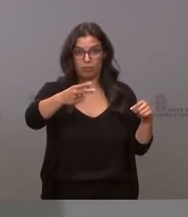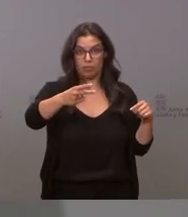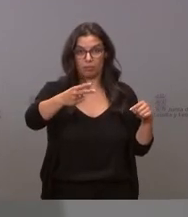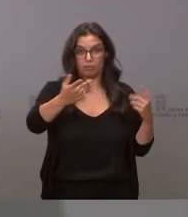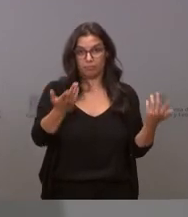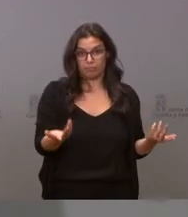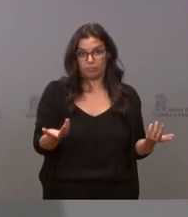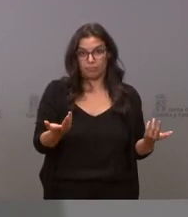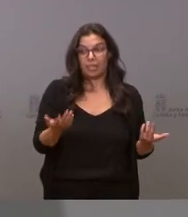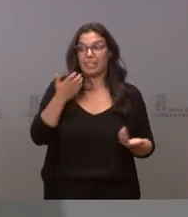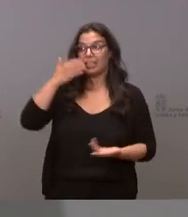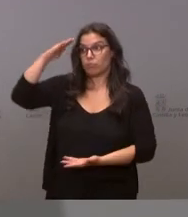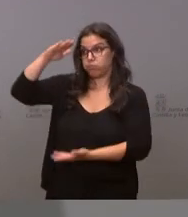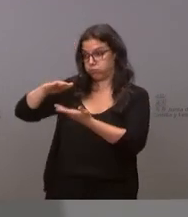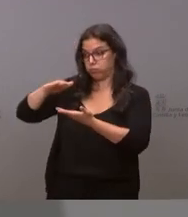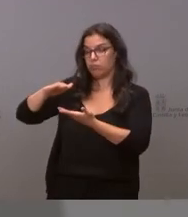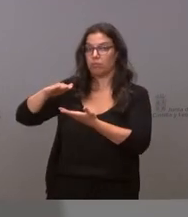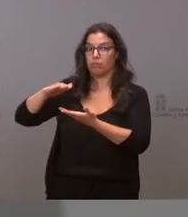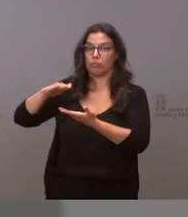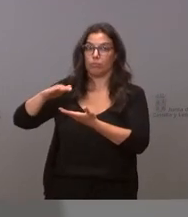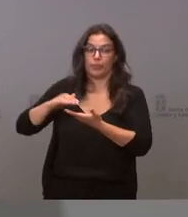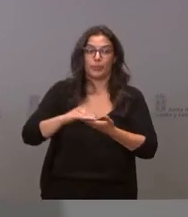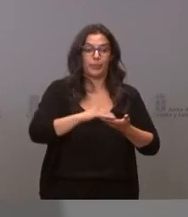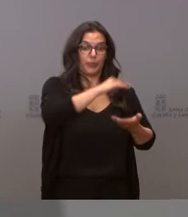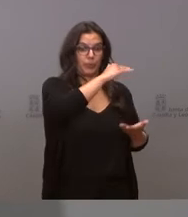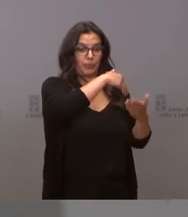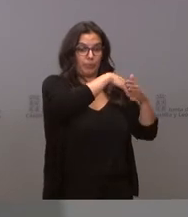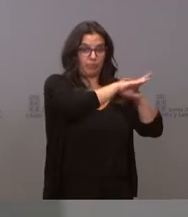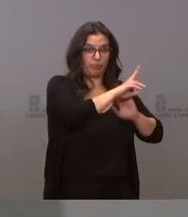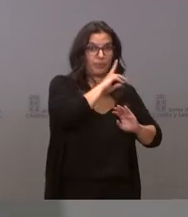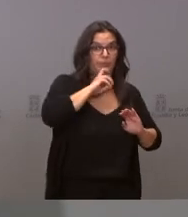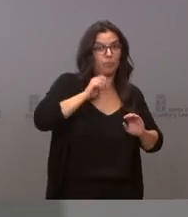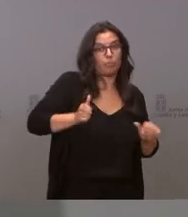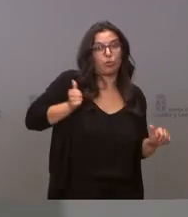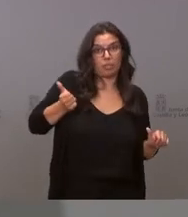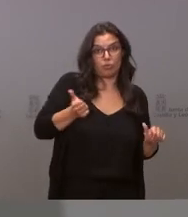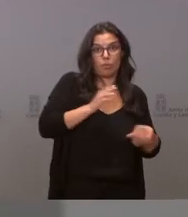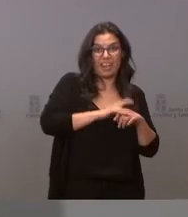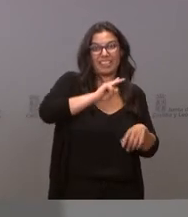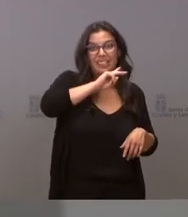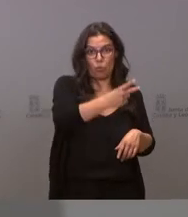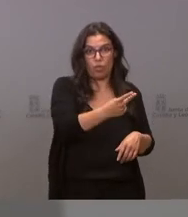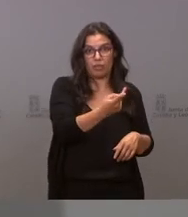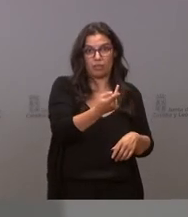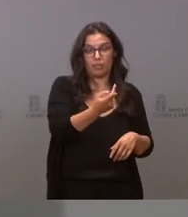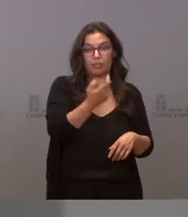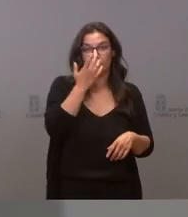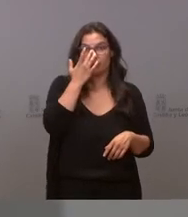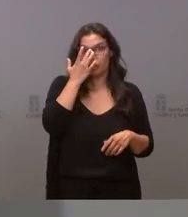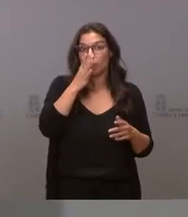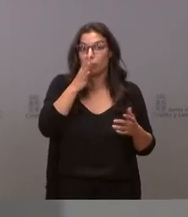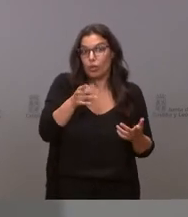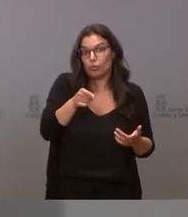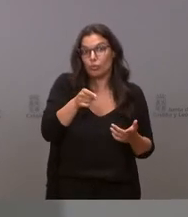el suministro hemos tenido que aumentar el porcentaje de reserva para poder poner las segundas dosis y esto es lo que está